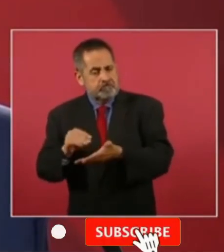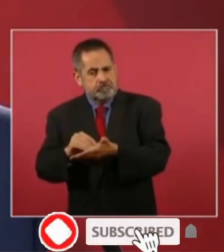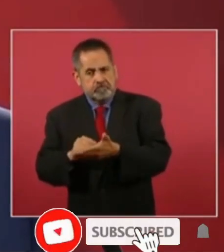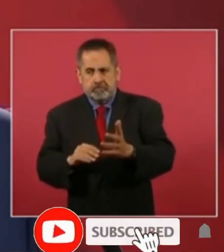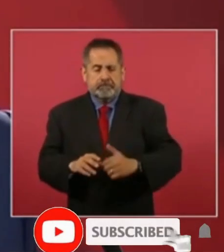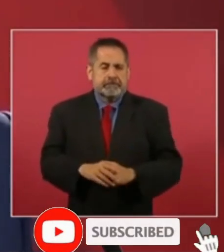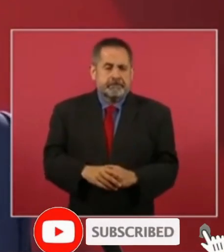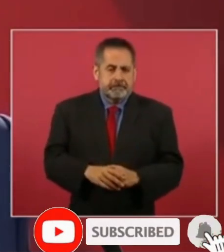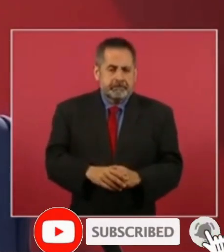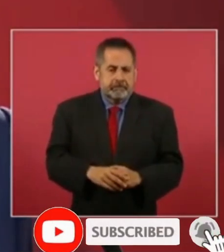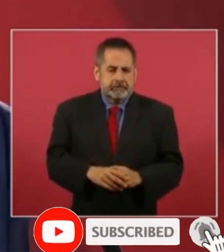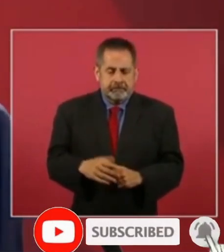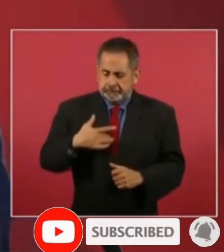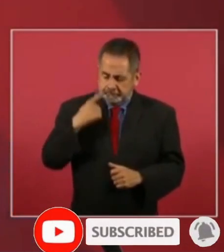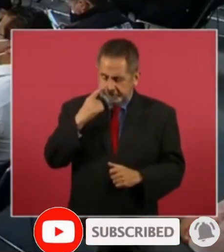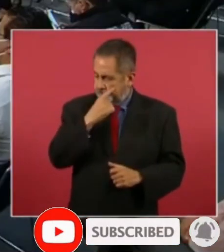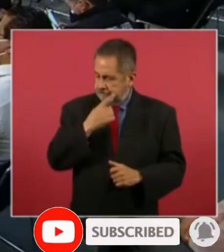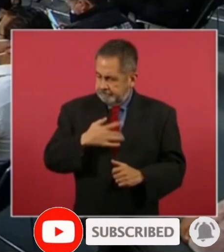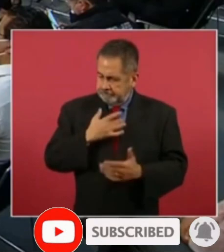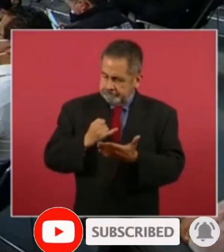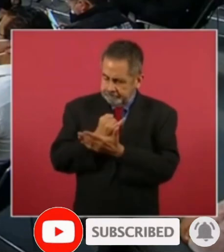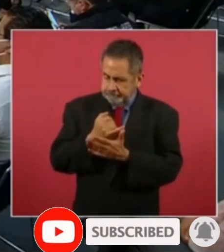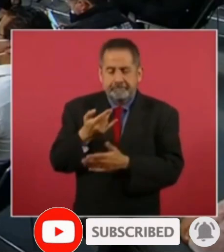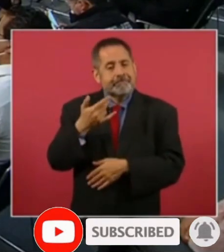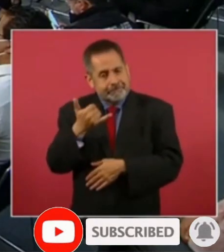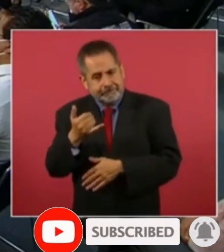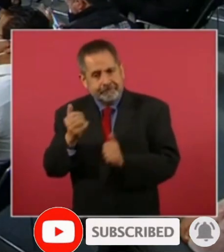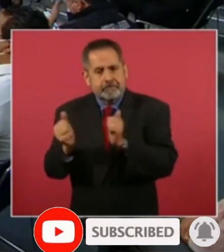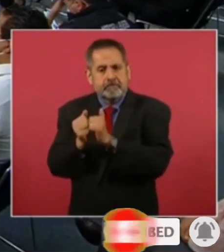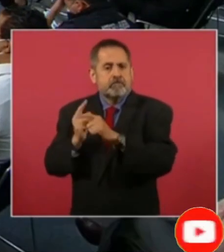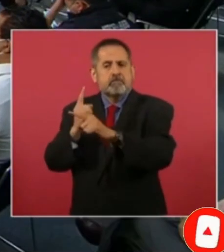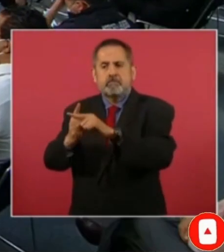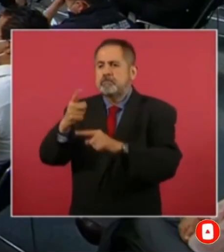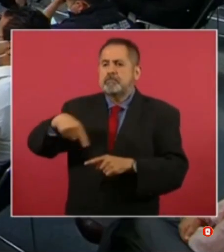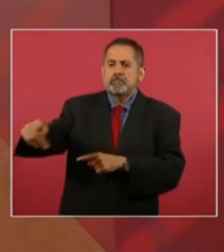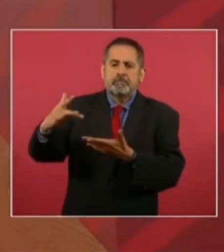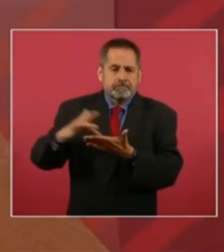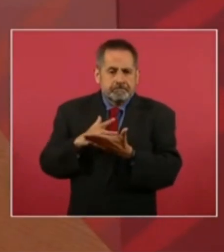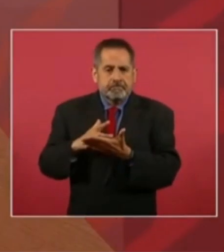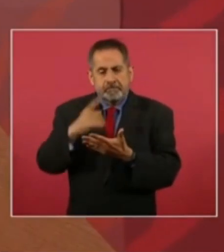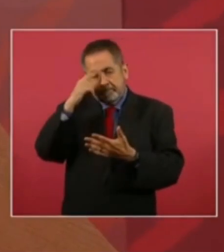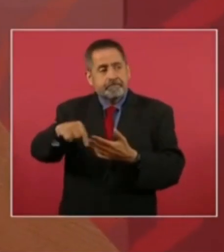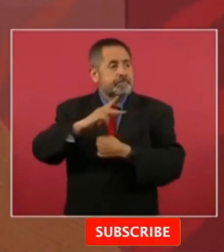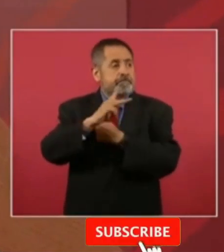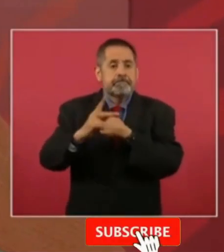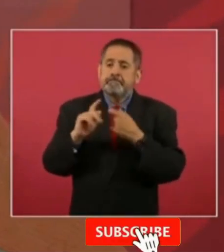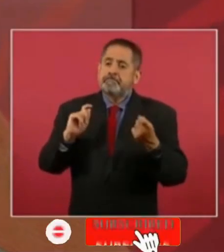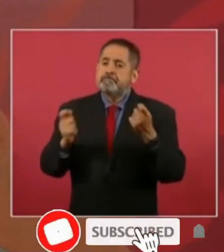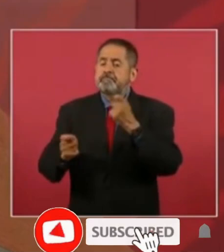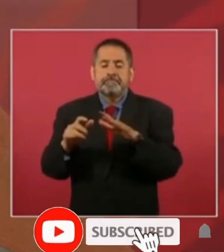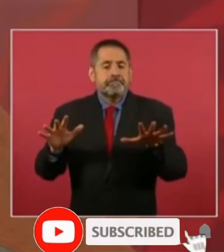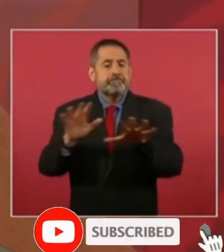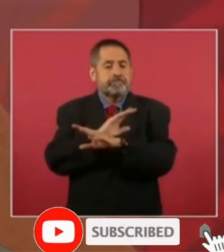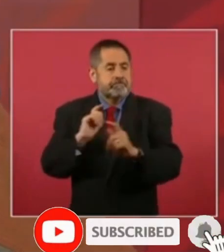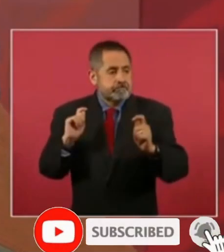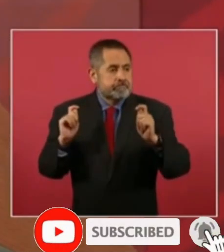entonces es convicción y es que también queremos transformar al país como